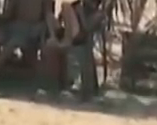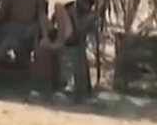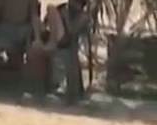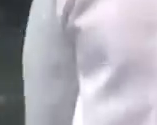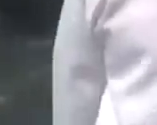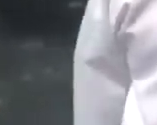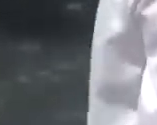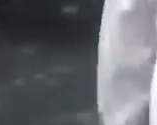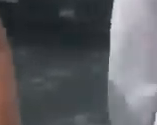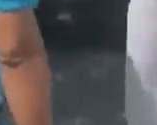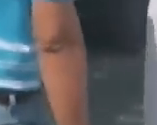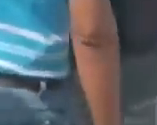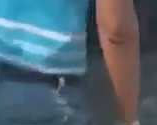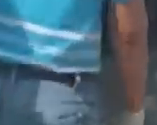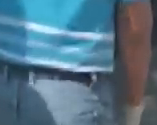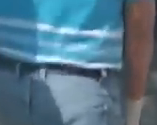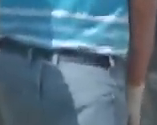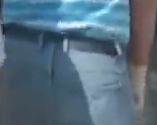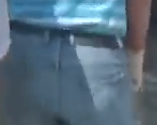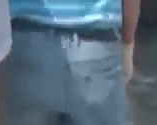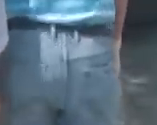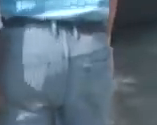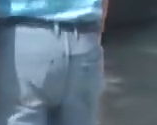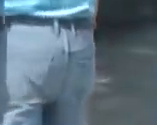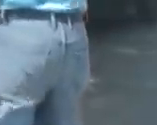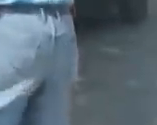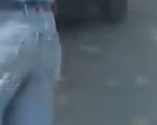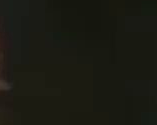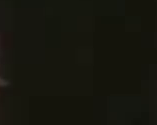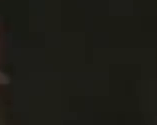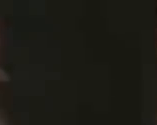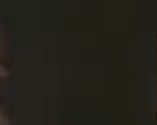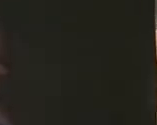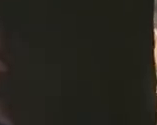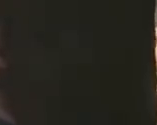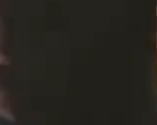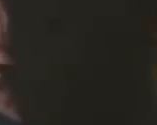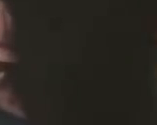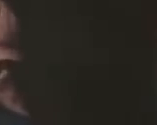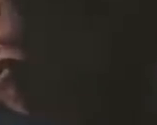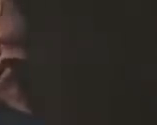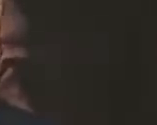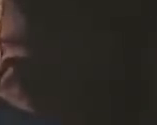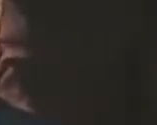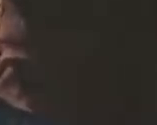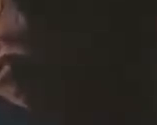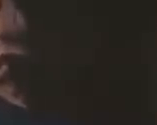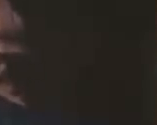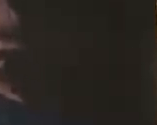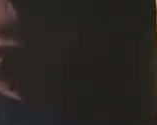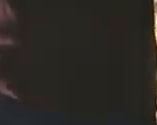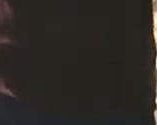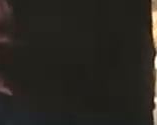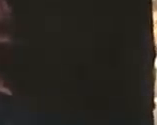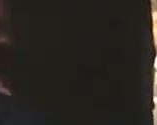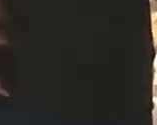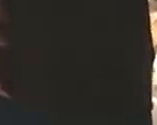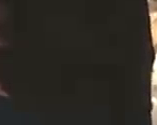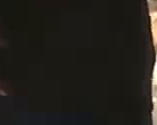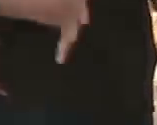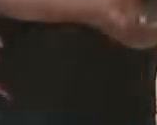béisbol y el resto de los infectados están aislados y con tratamiento. La población, mientras espera que concluya el